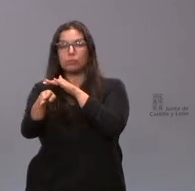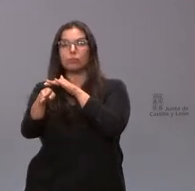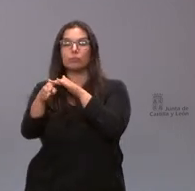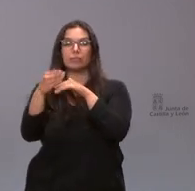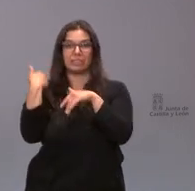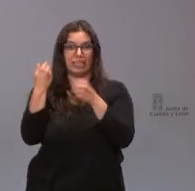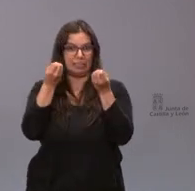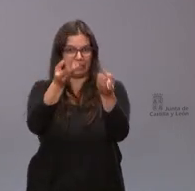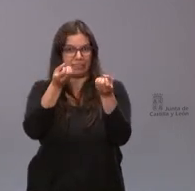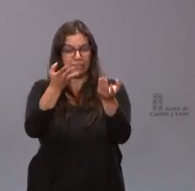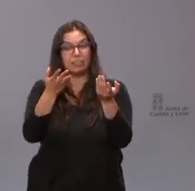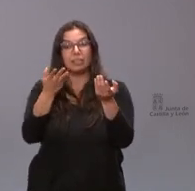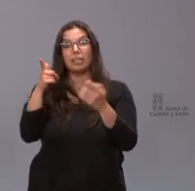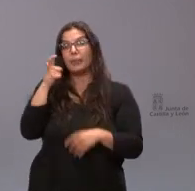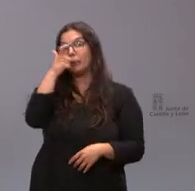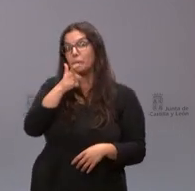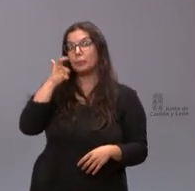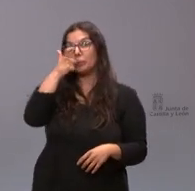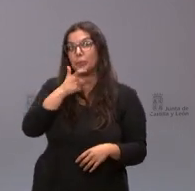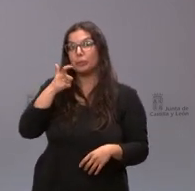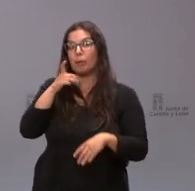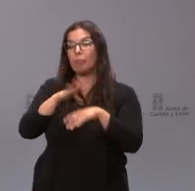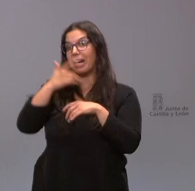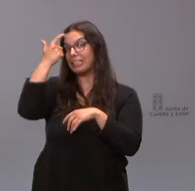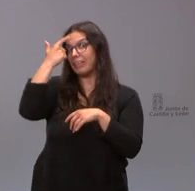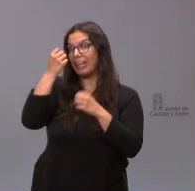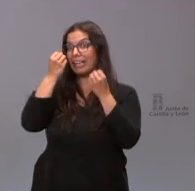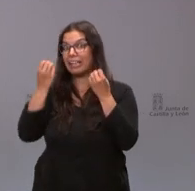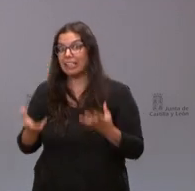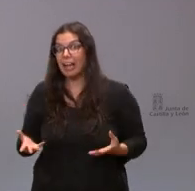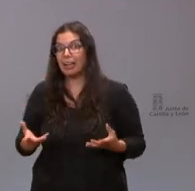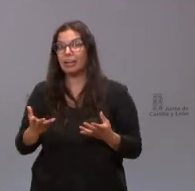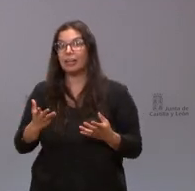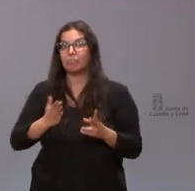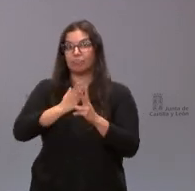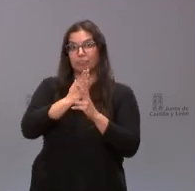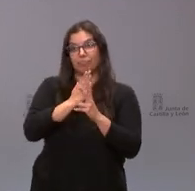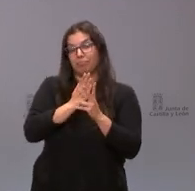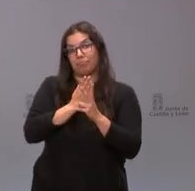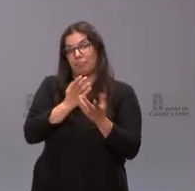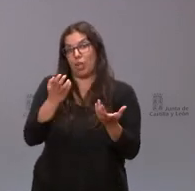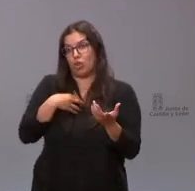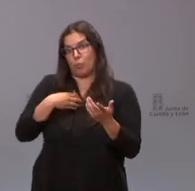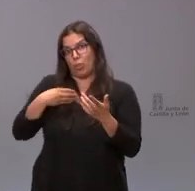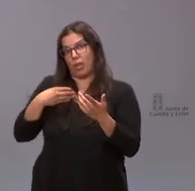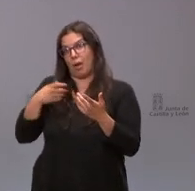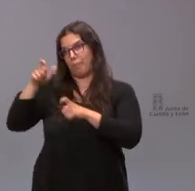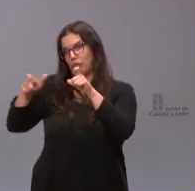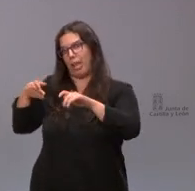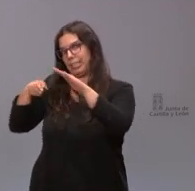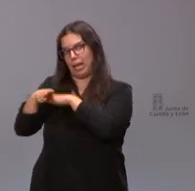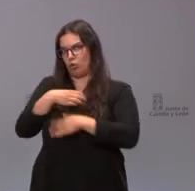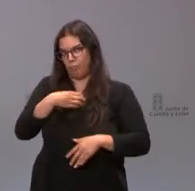y durante un tiempo la fórmula de saber su estado era doble porque no era posible el acceso de las personas